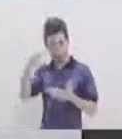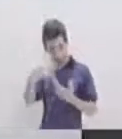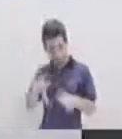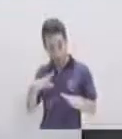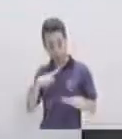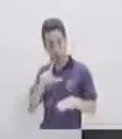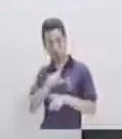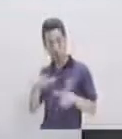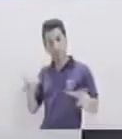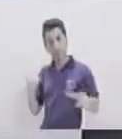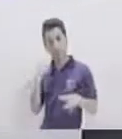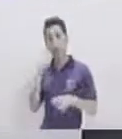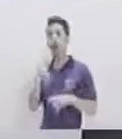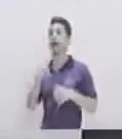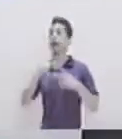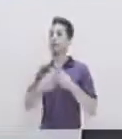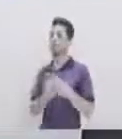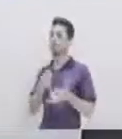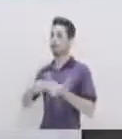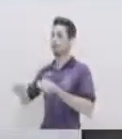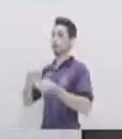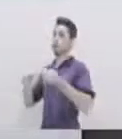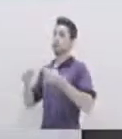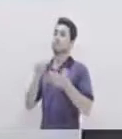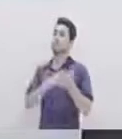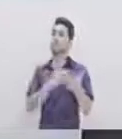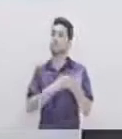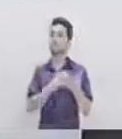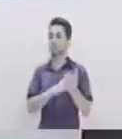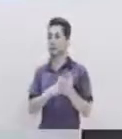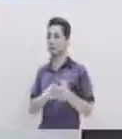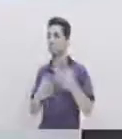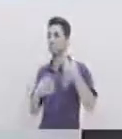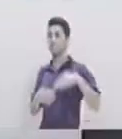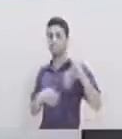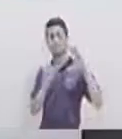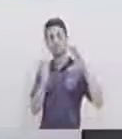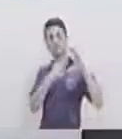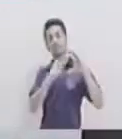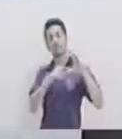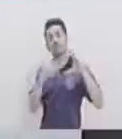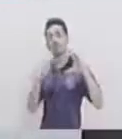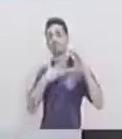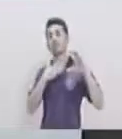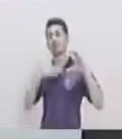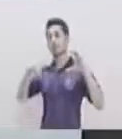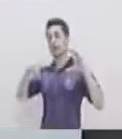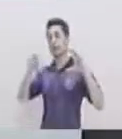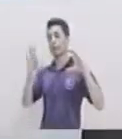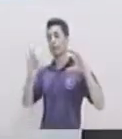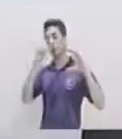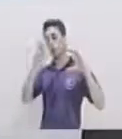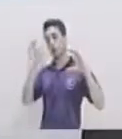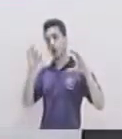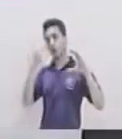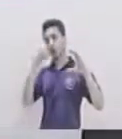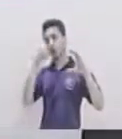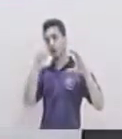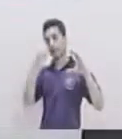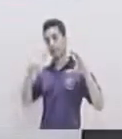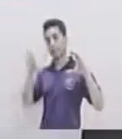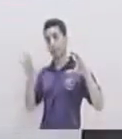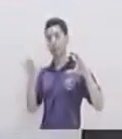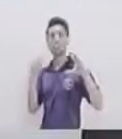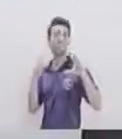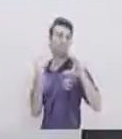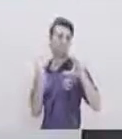que hacernos Antes de empezar A comercializar Ya empezamos Con un prototipo Prototipo Se le llama A un ejemplo De producto